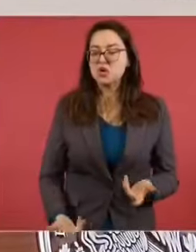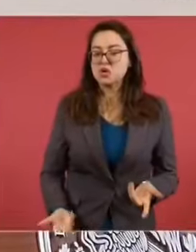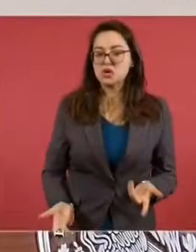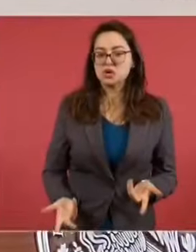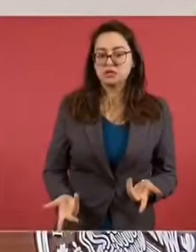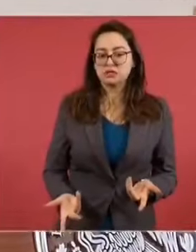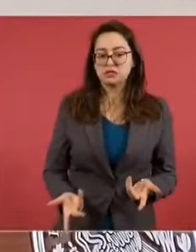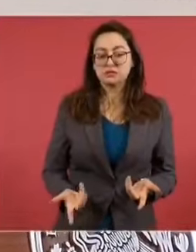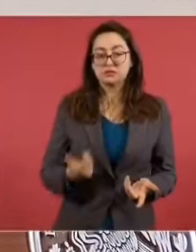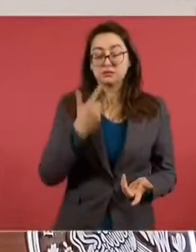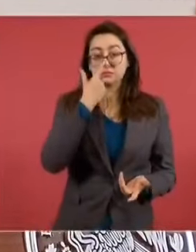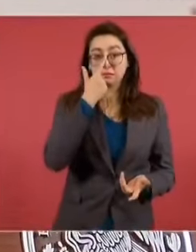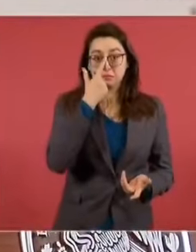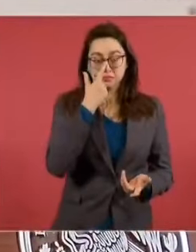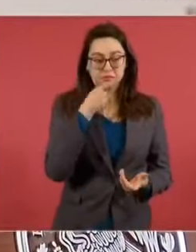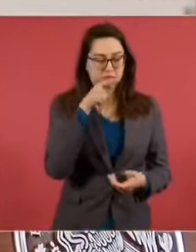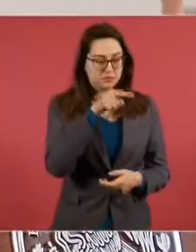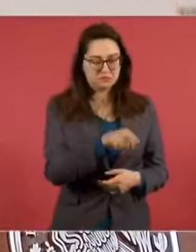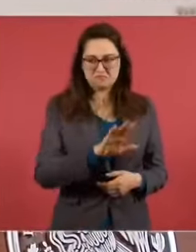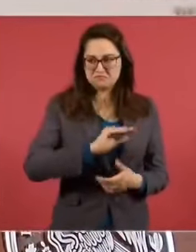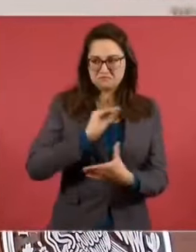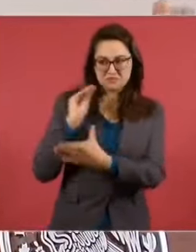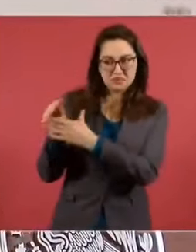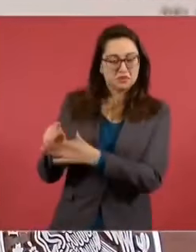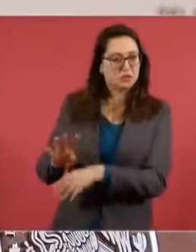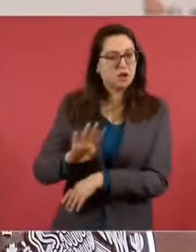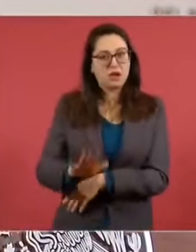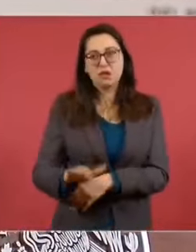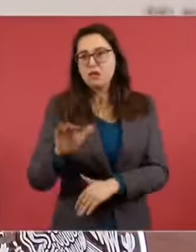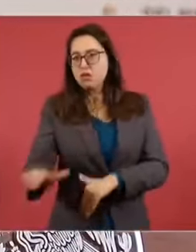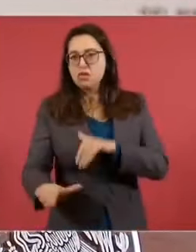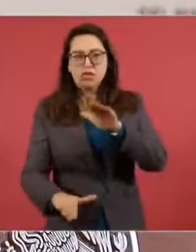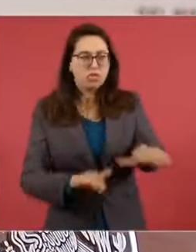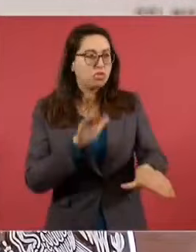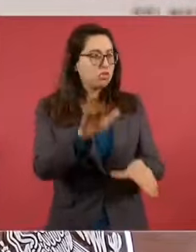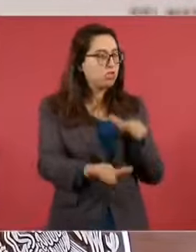Le siguieron, fueron a ver al licenciado Peña,